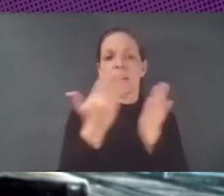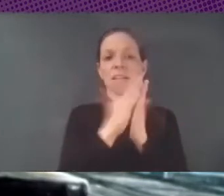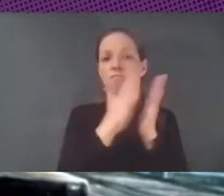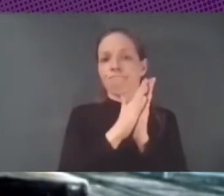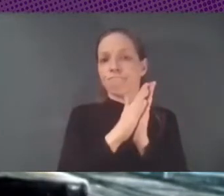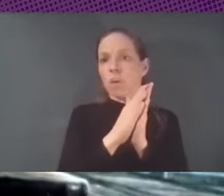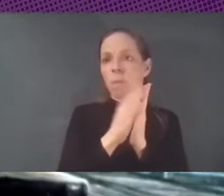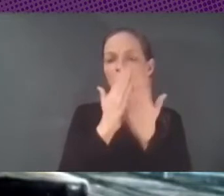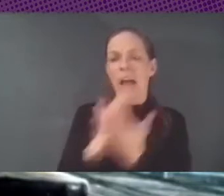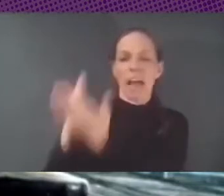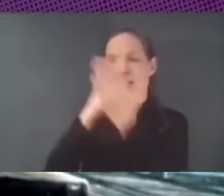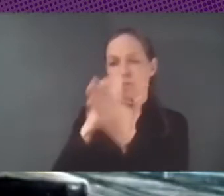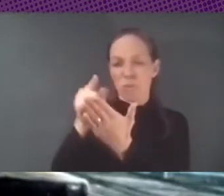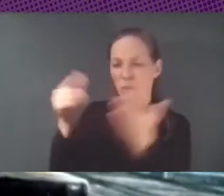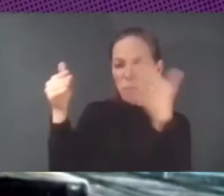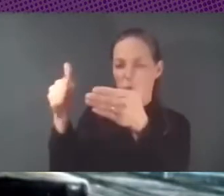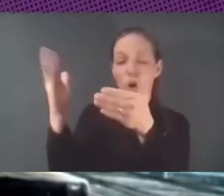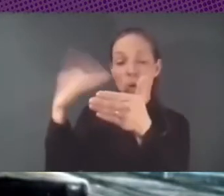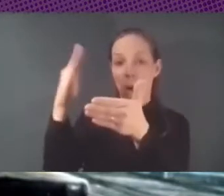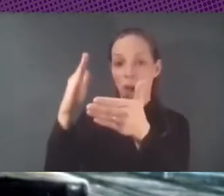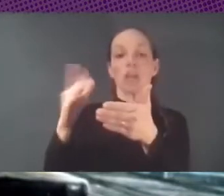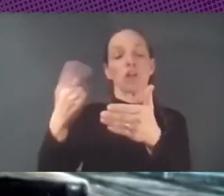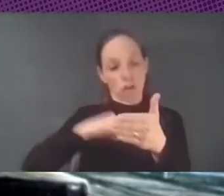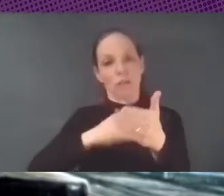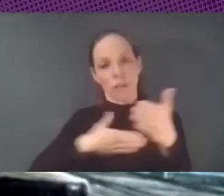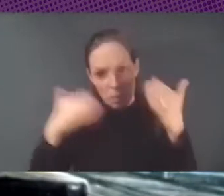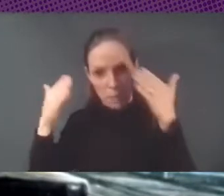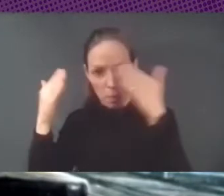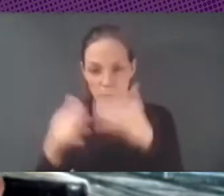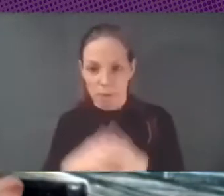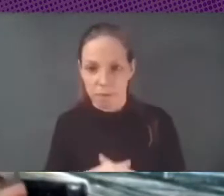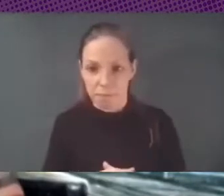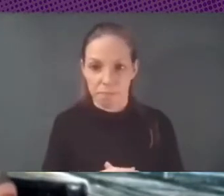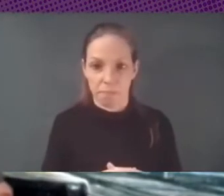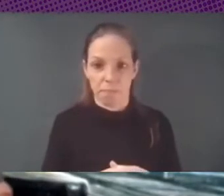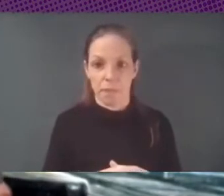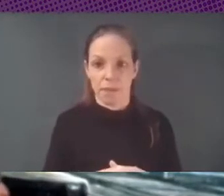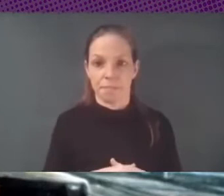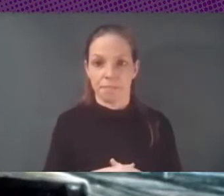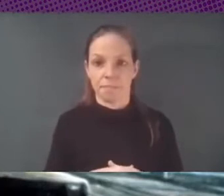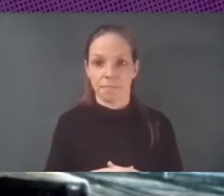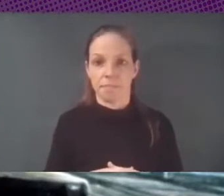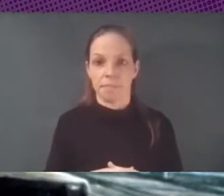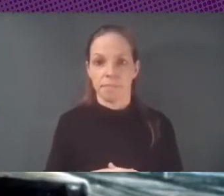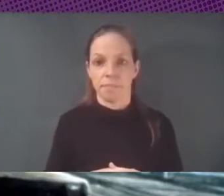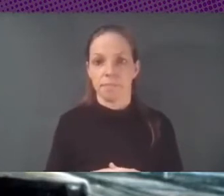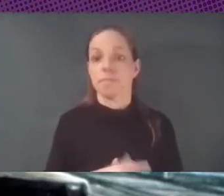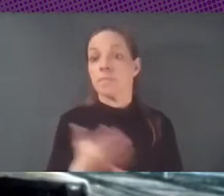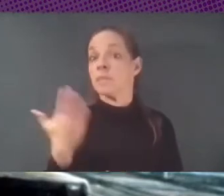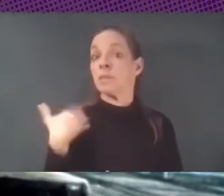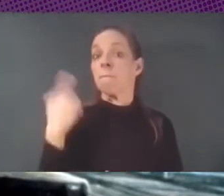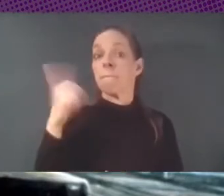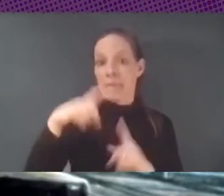Digamos todo lo que estaba a los márgenes de la primera pandemia de la sociedad ratificada. Y con esto hemos empezado en mayo.